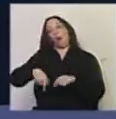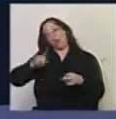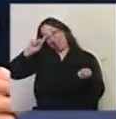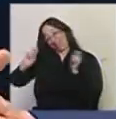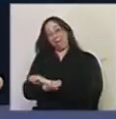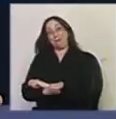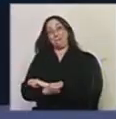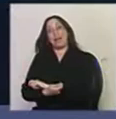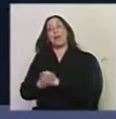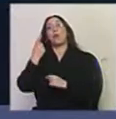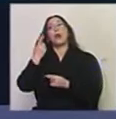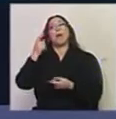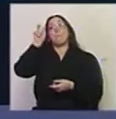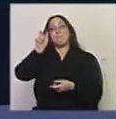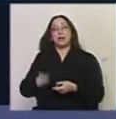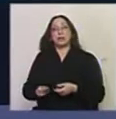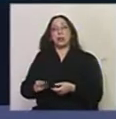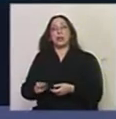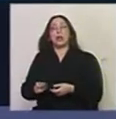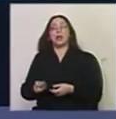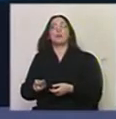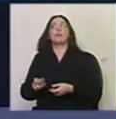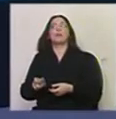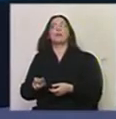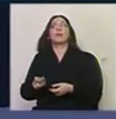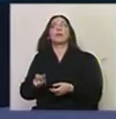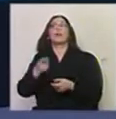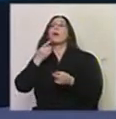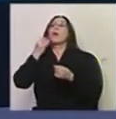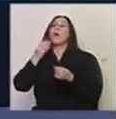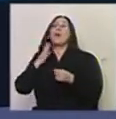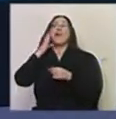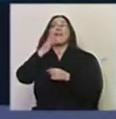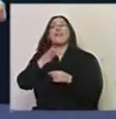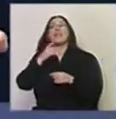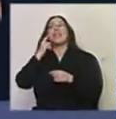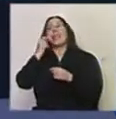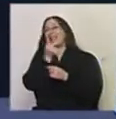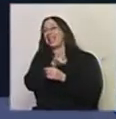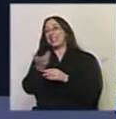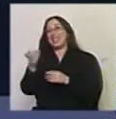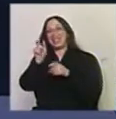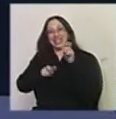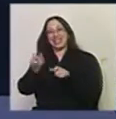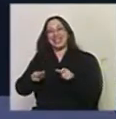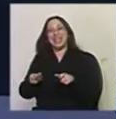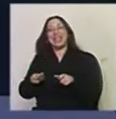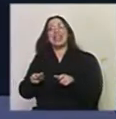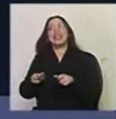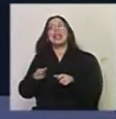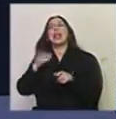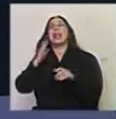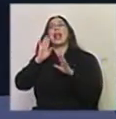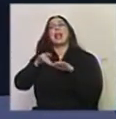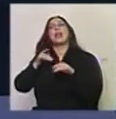Eso hoy no pasa. Y que una persona vaya, yo cuando veía la cantidad de gente que fue al concierto de